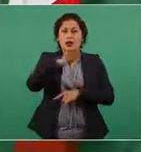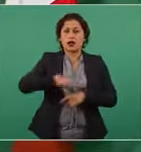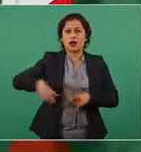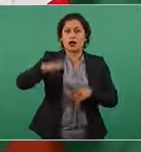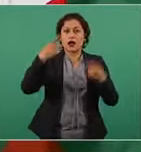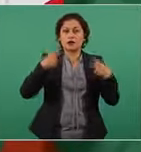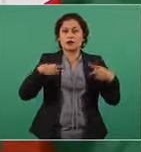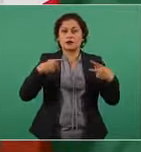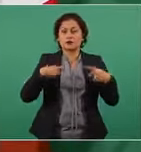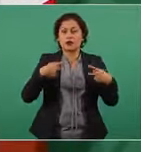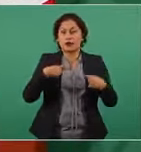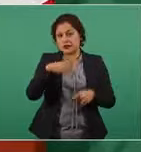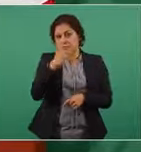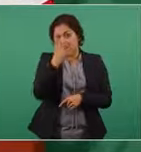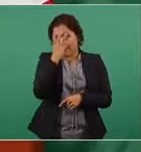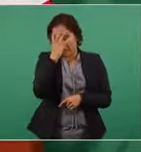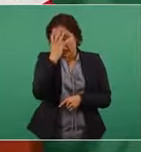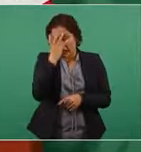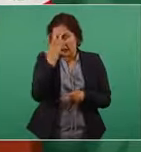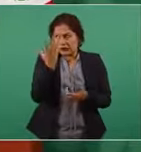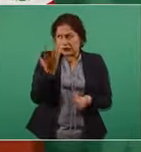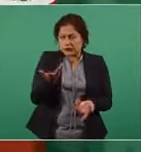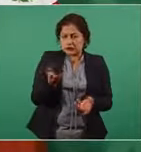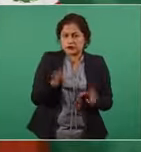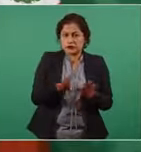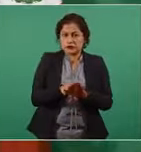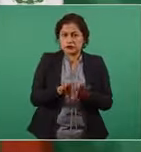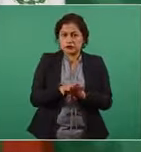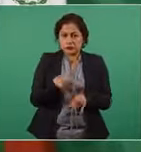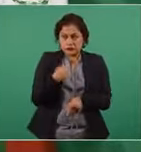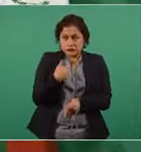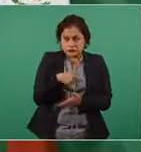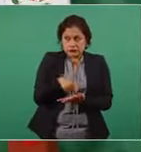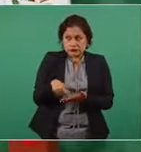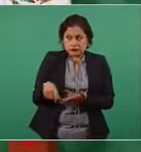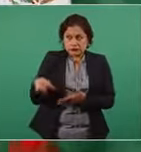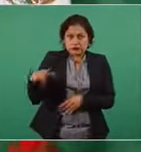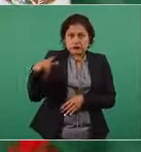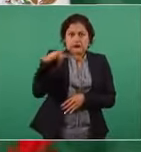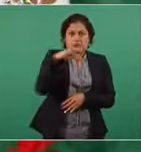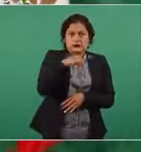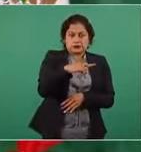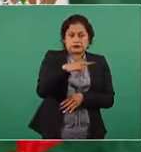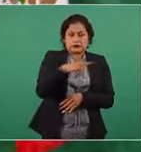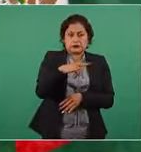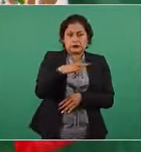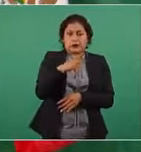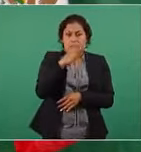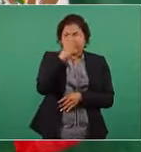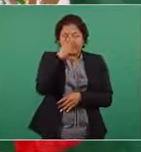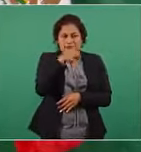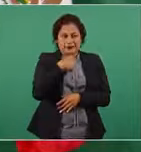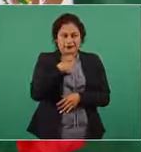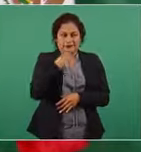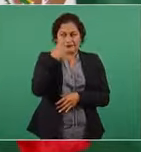que se sepa de que alguien es dueño de un avión así.